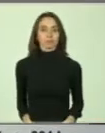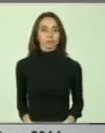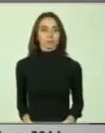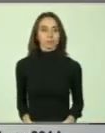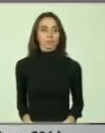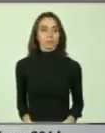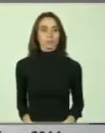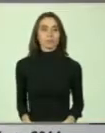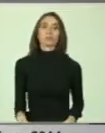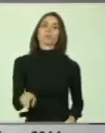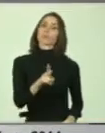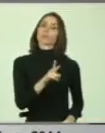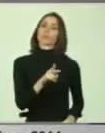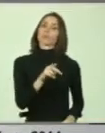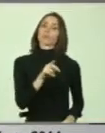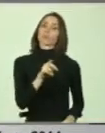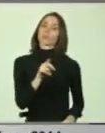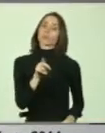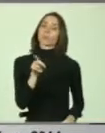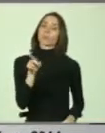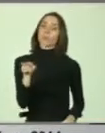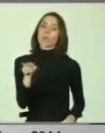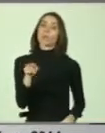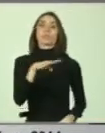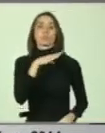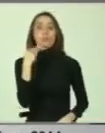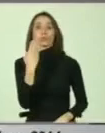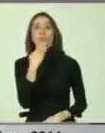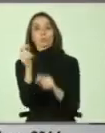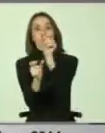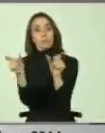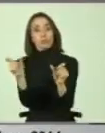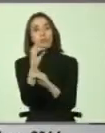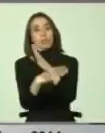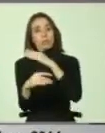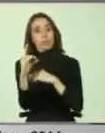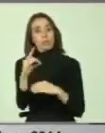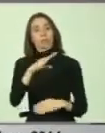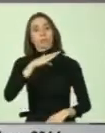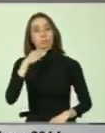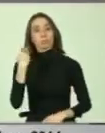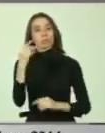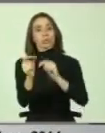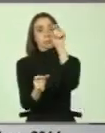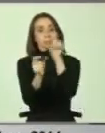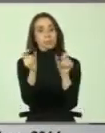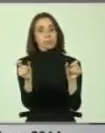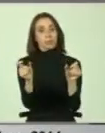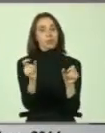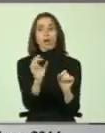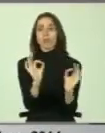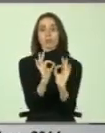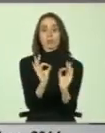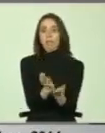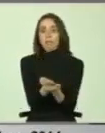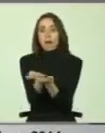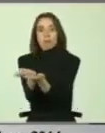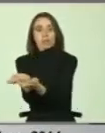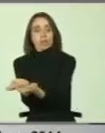Y ahí, ¿no es cierto?, también fallecieron personas discapacitadas, porque fallecieron personas que no fueron atendidas,